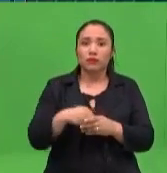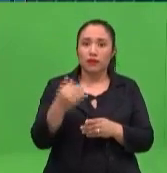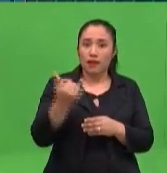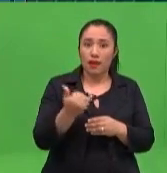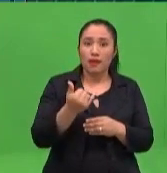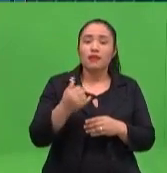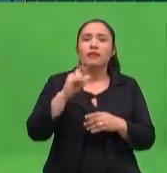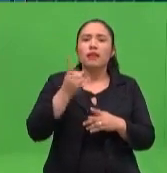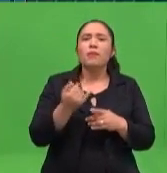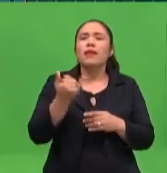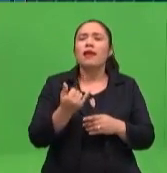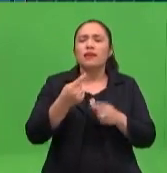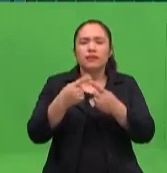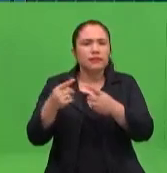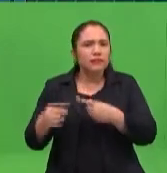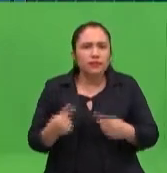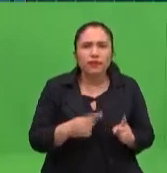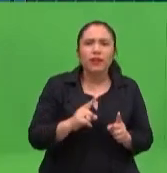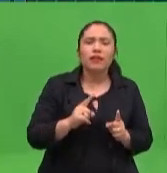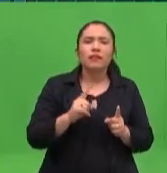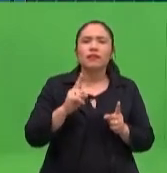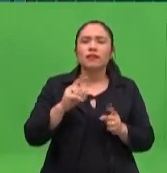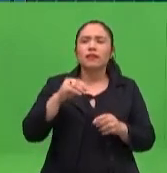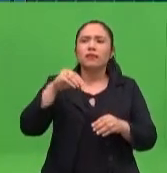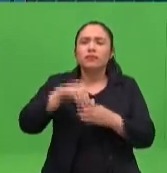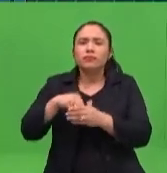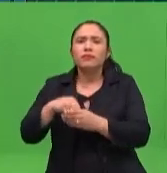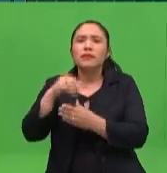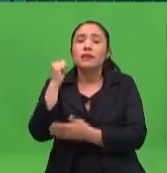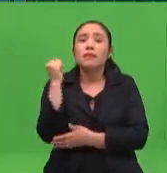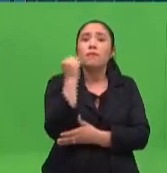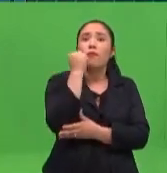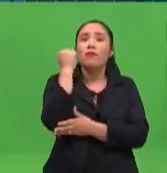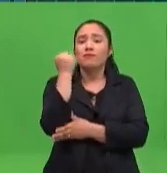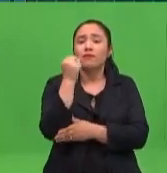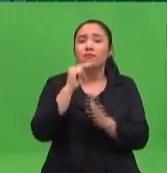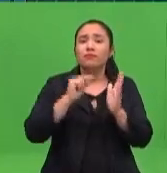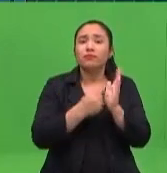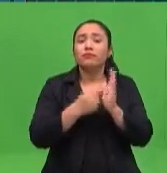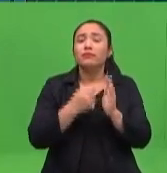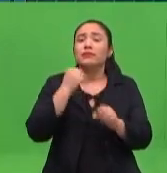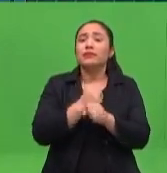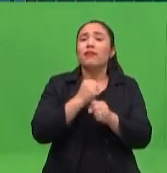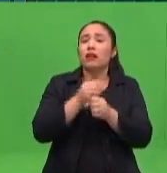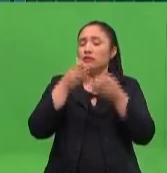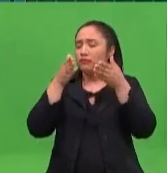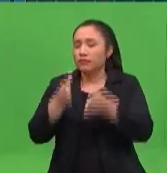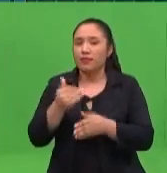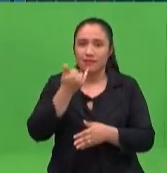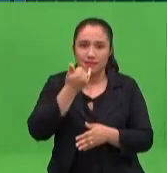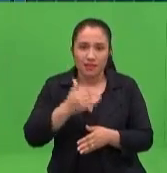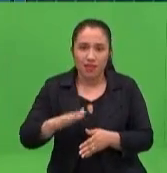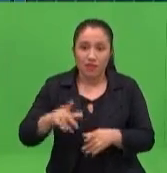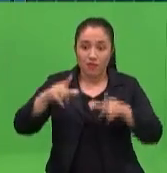contempla un poco los fundamentos y principios que trabajamos con los niños en las aulas, que